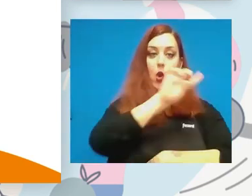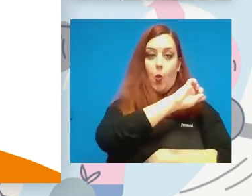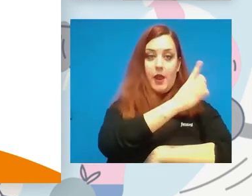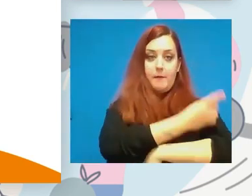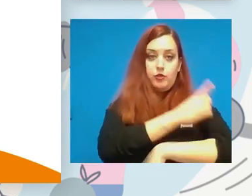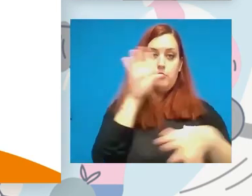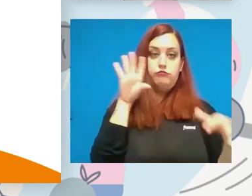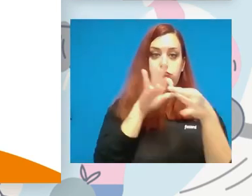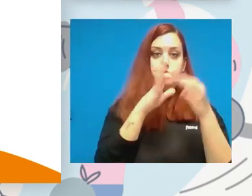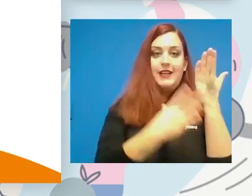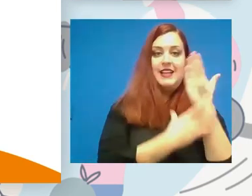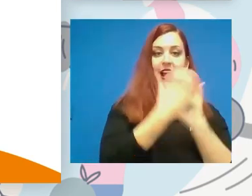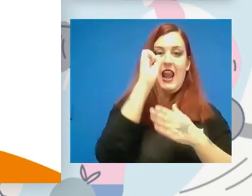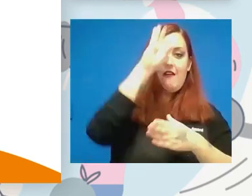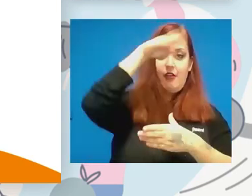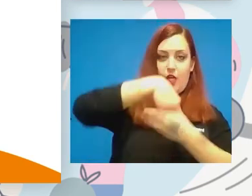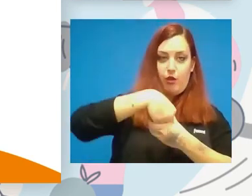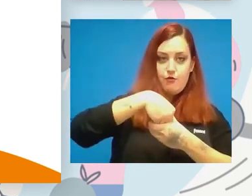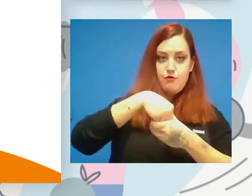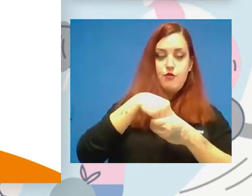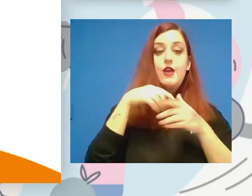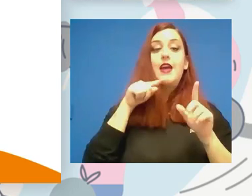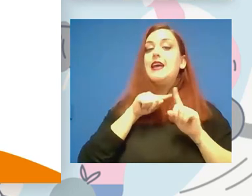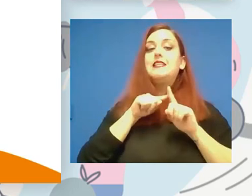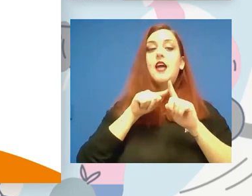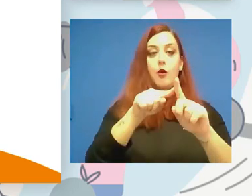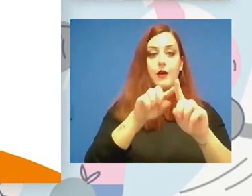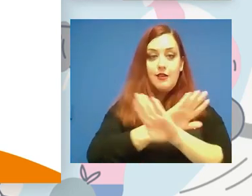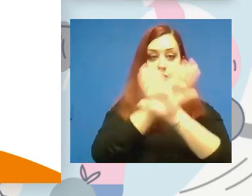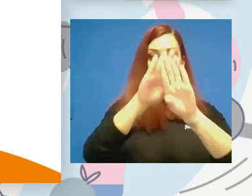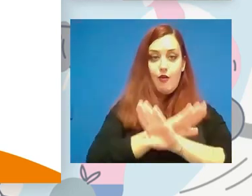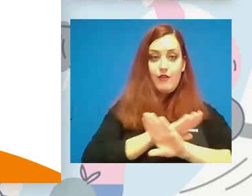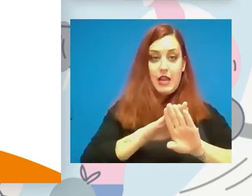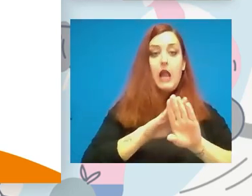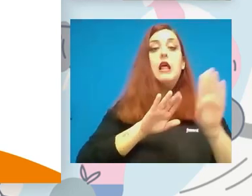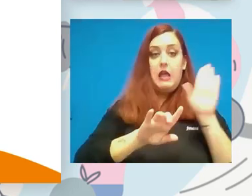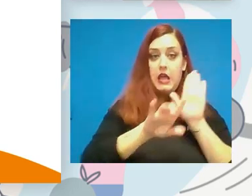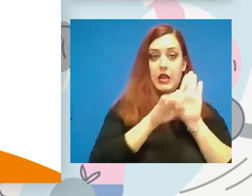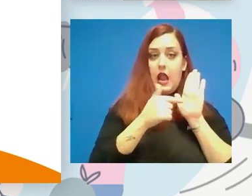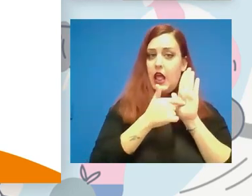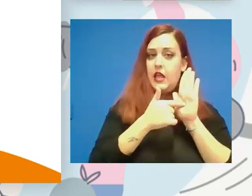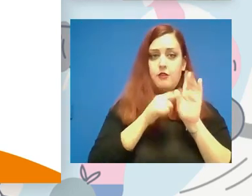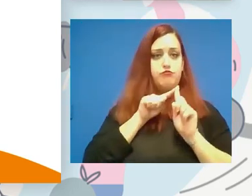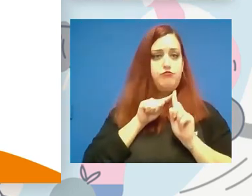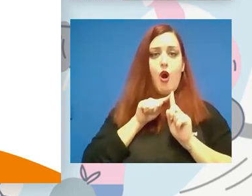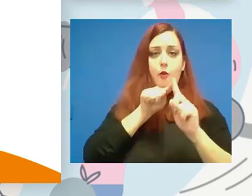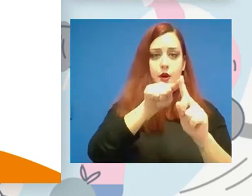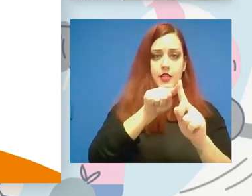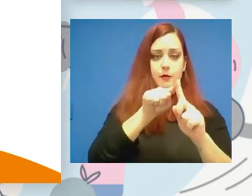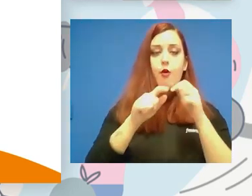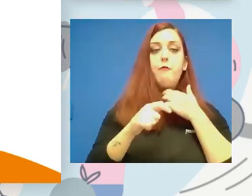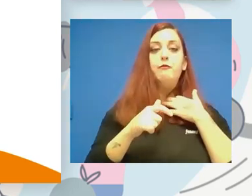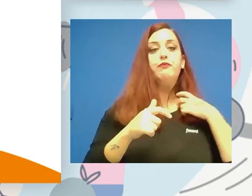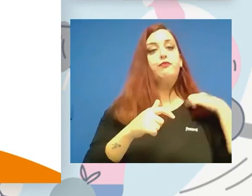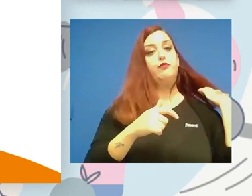misma federación. Ese es el objetivo final y la ley lo persigue así. de hecho, esta